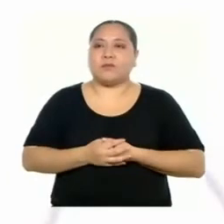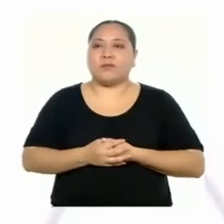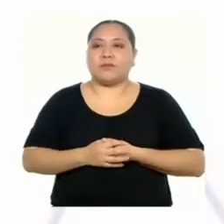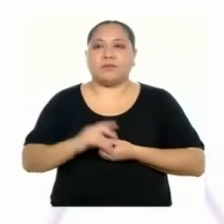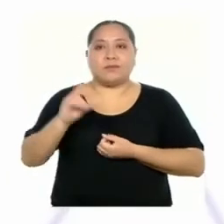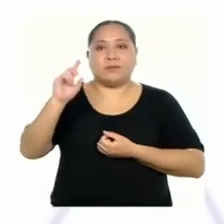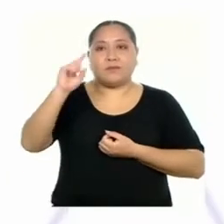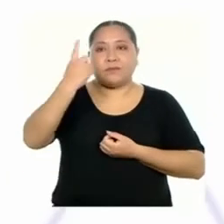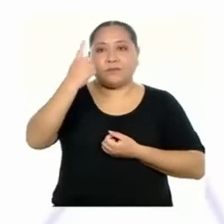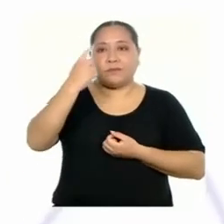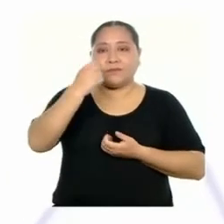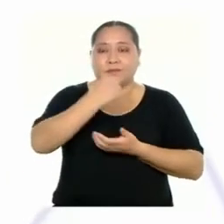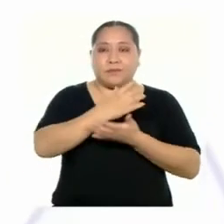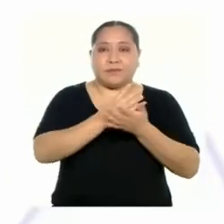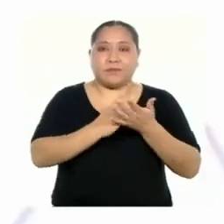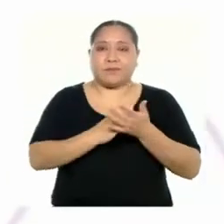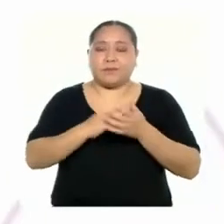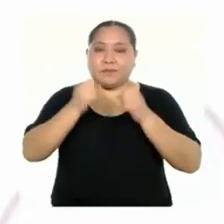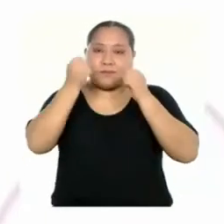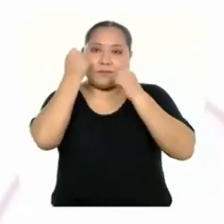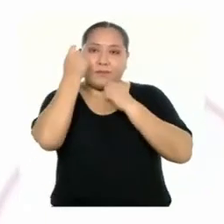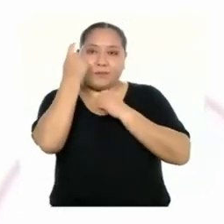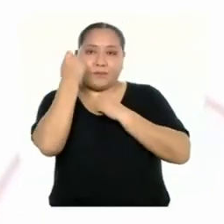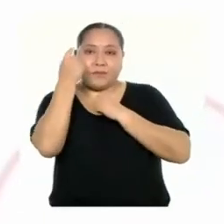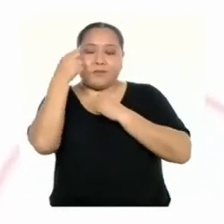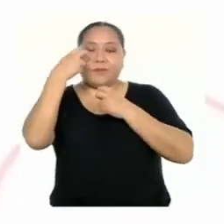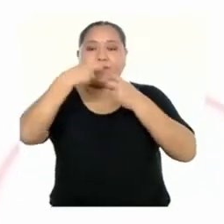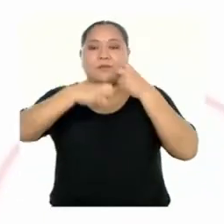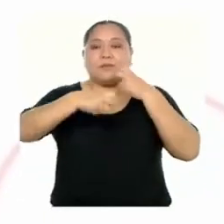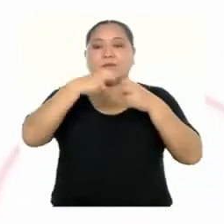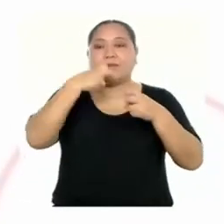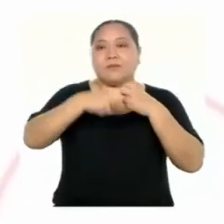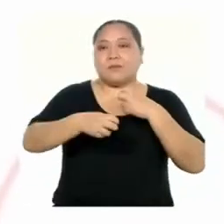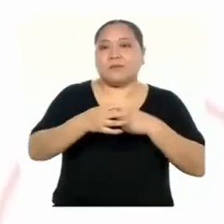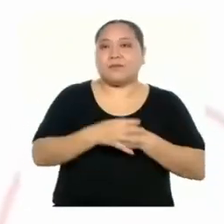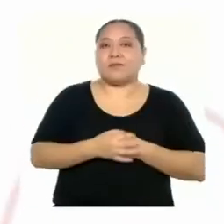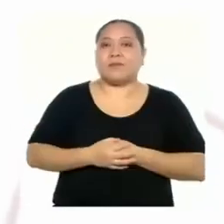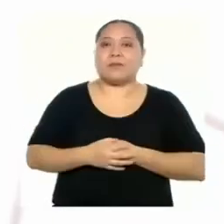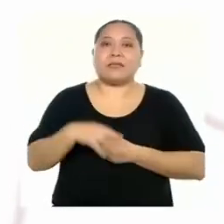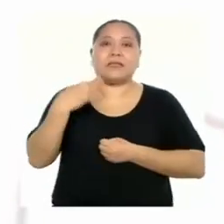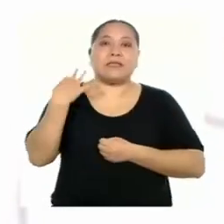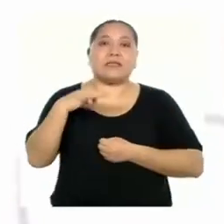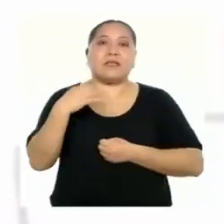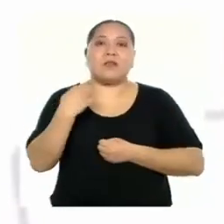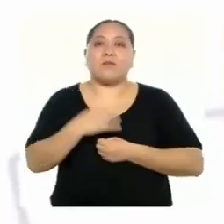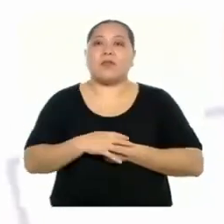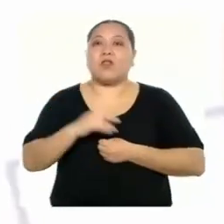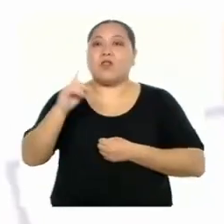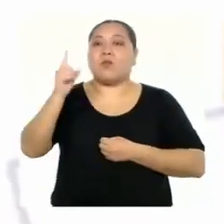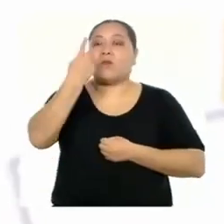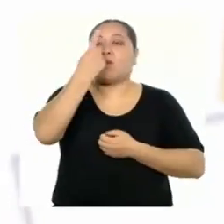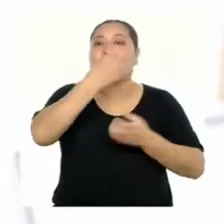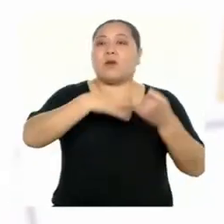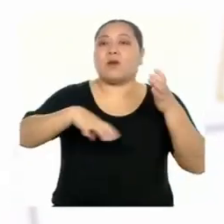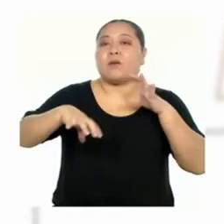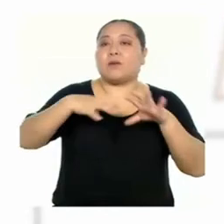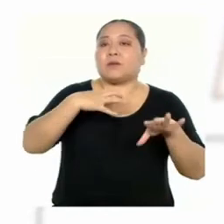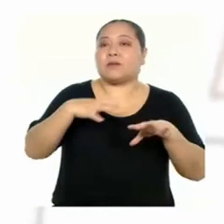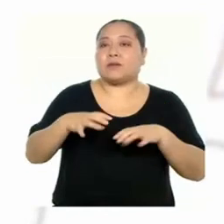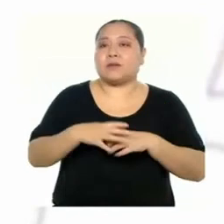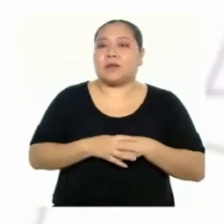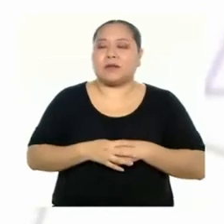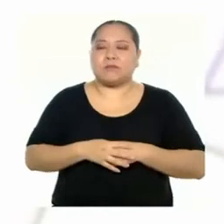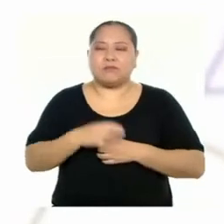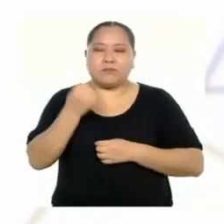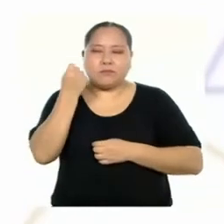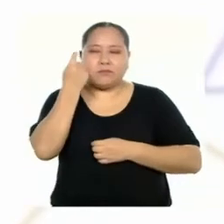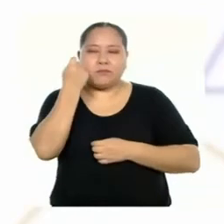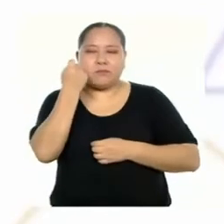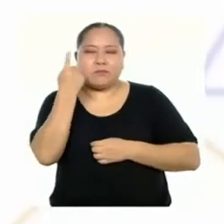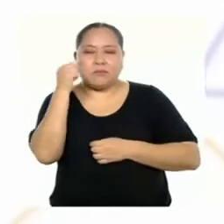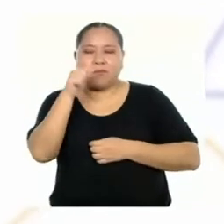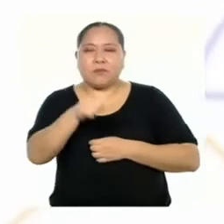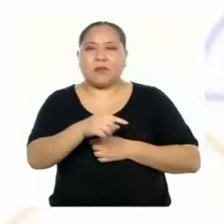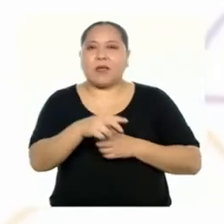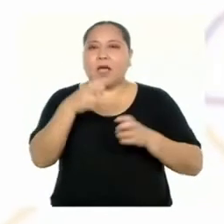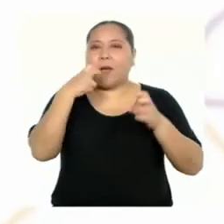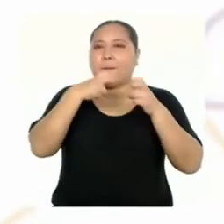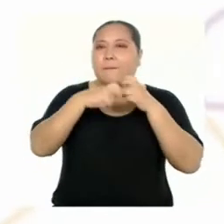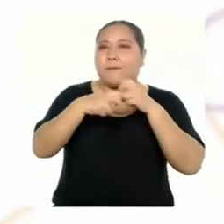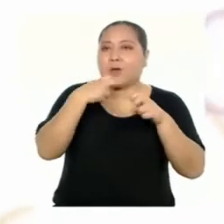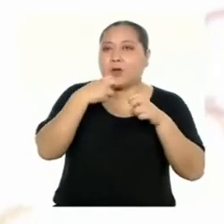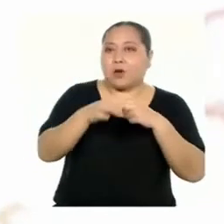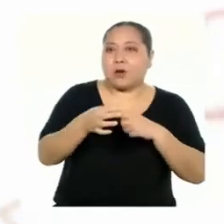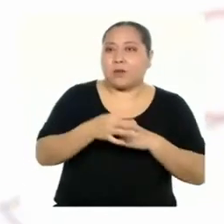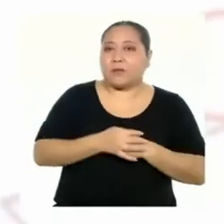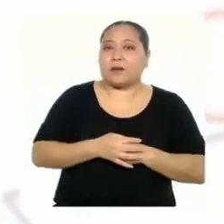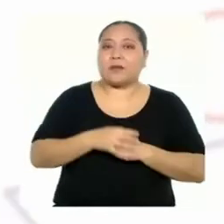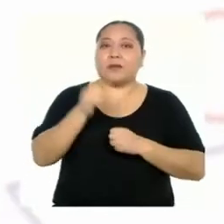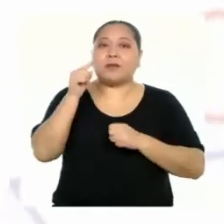El primer paso es comprender el problema. Siempre lo primero que debemos hacer es familiarizarnos con la situación